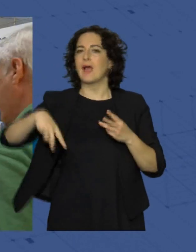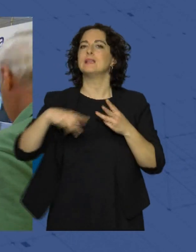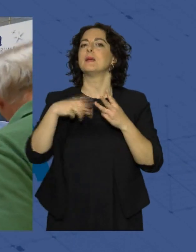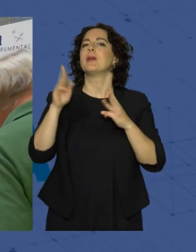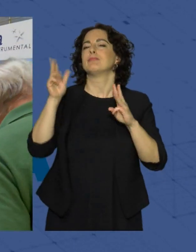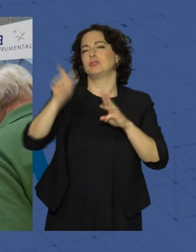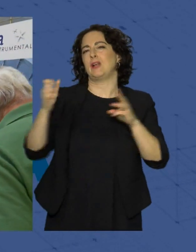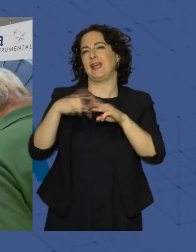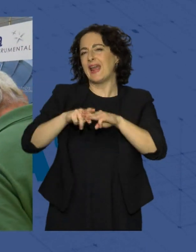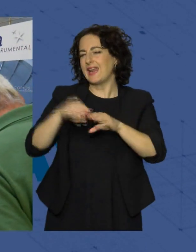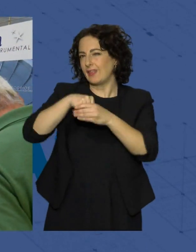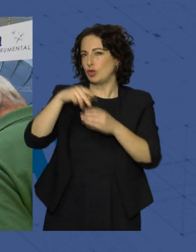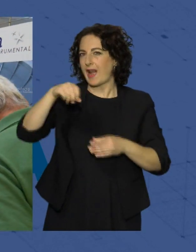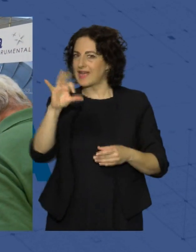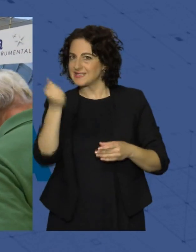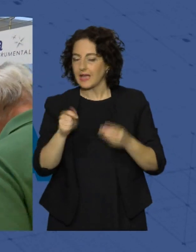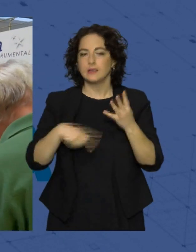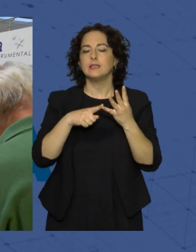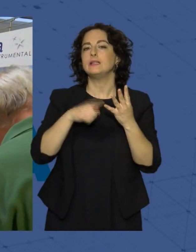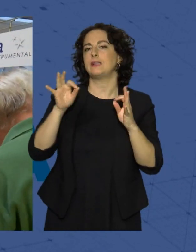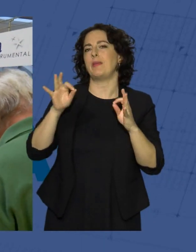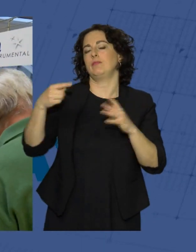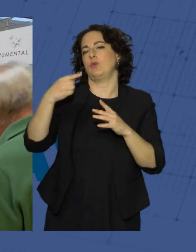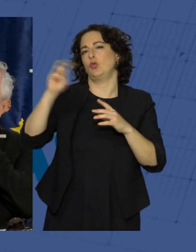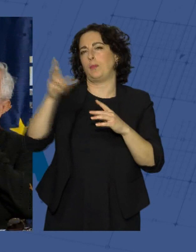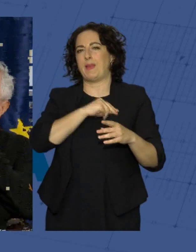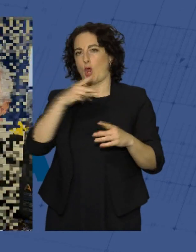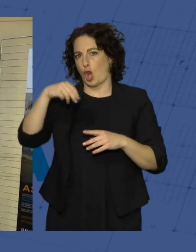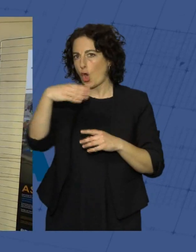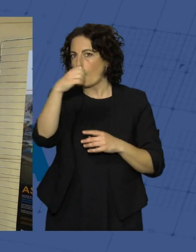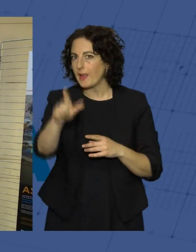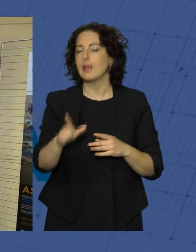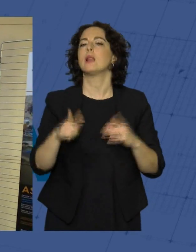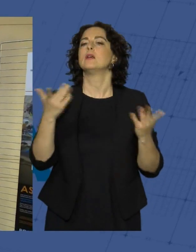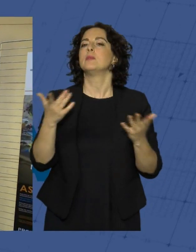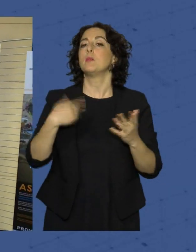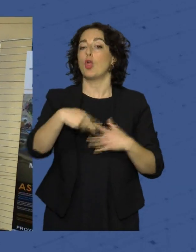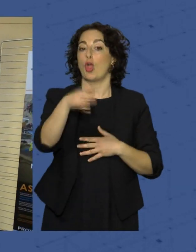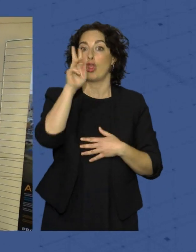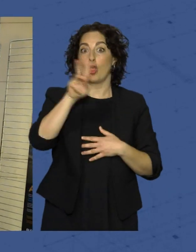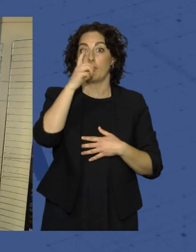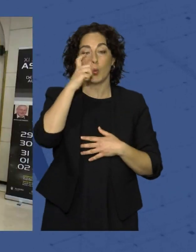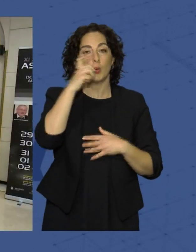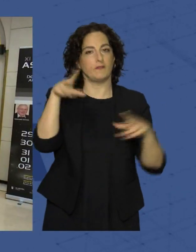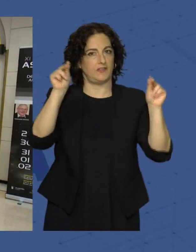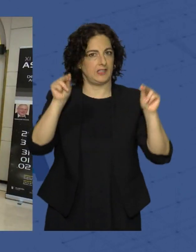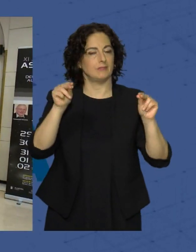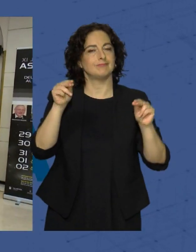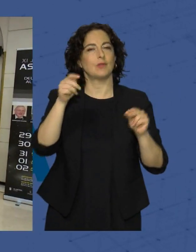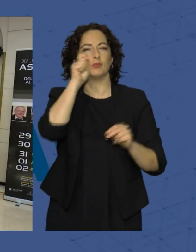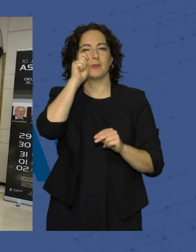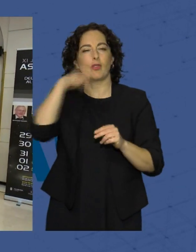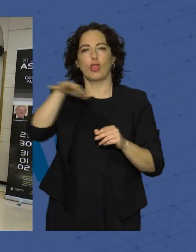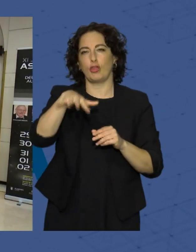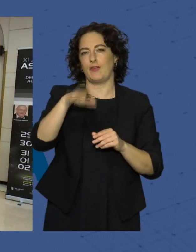Bergond. El broche perfecto a una semana de ciencia se pondrá el sábado 3 de junio con una noche de observación en las instalaciones